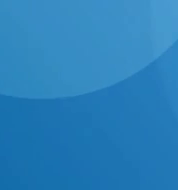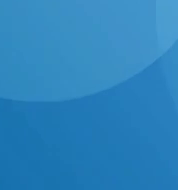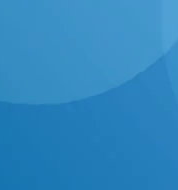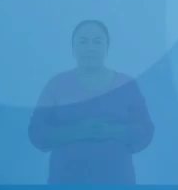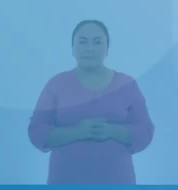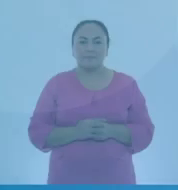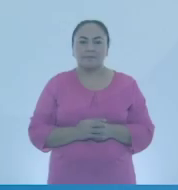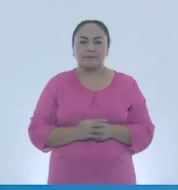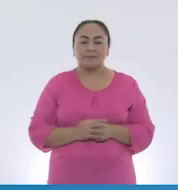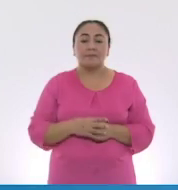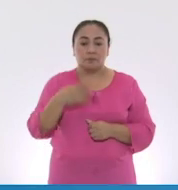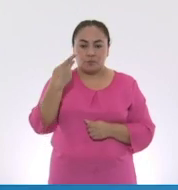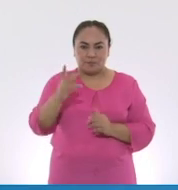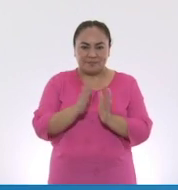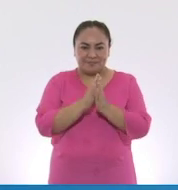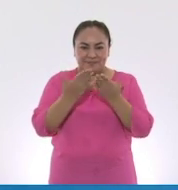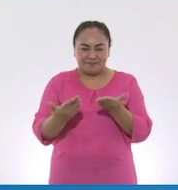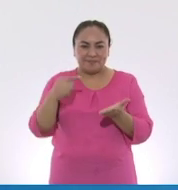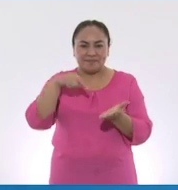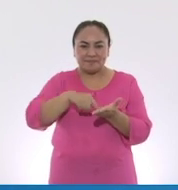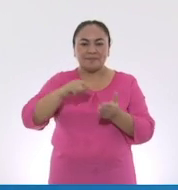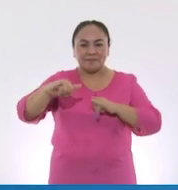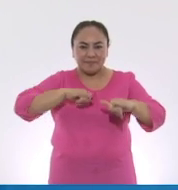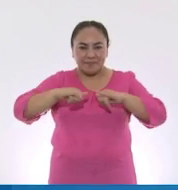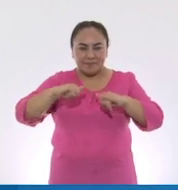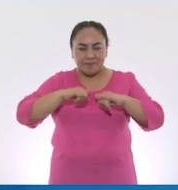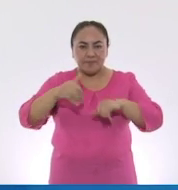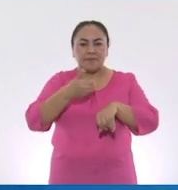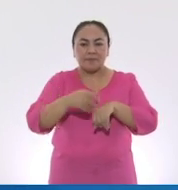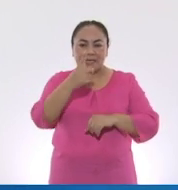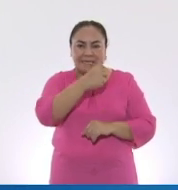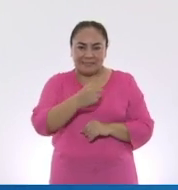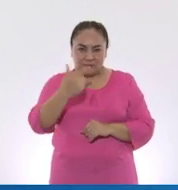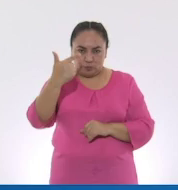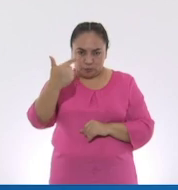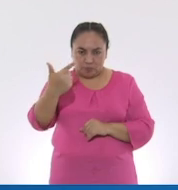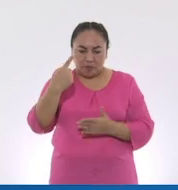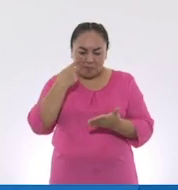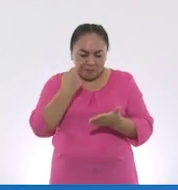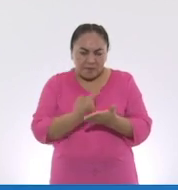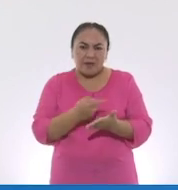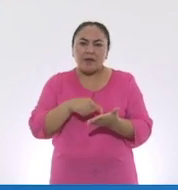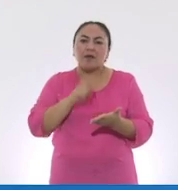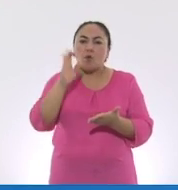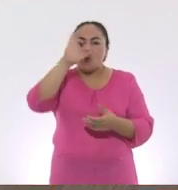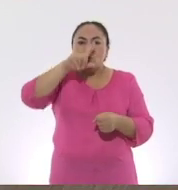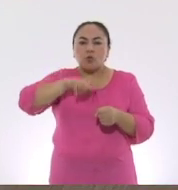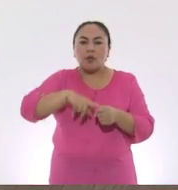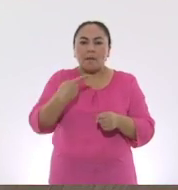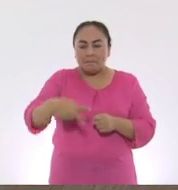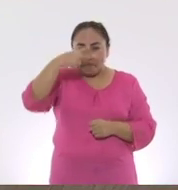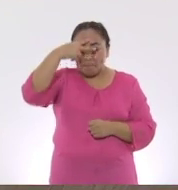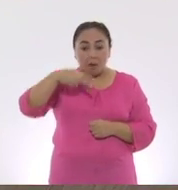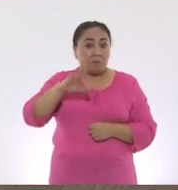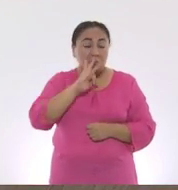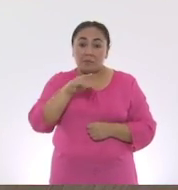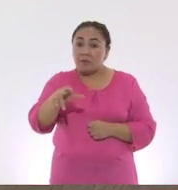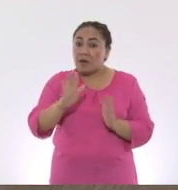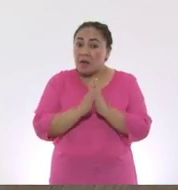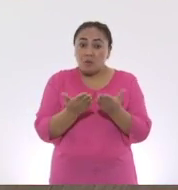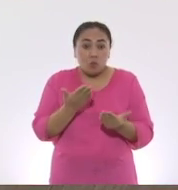Revisa tu libro de geografía. En la página 107, habla sobre la cultura en México. Si no cuentas con estos